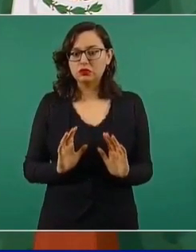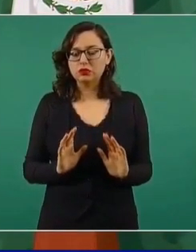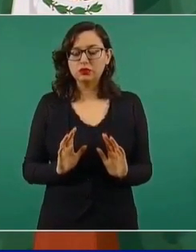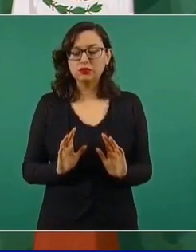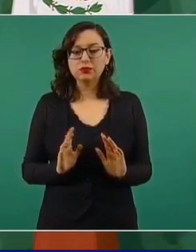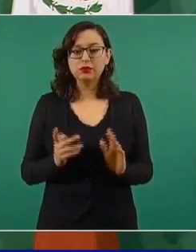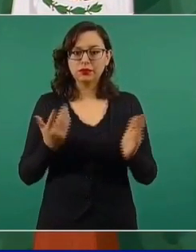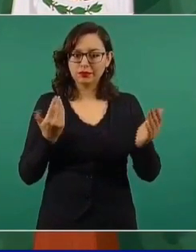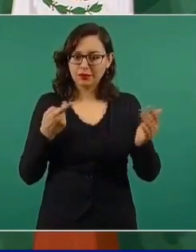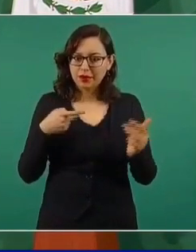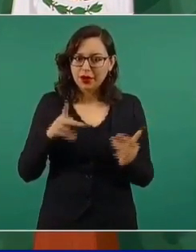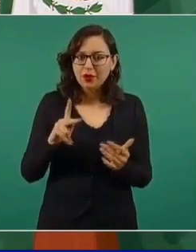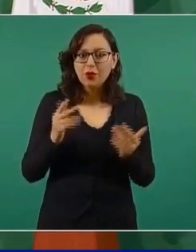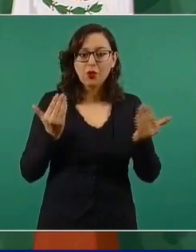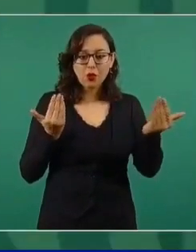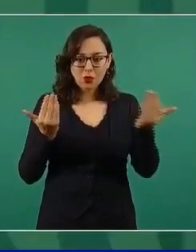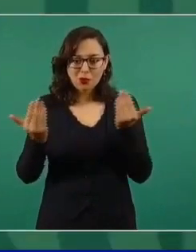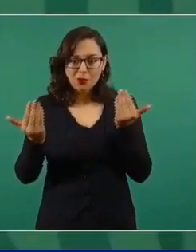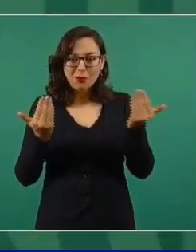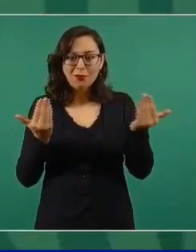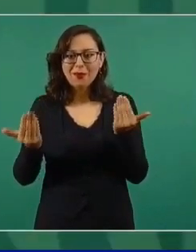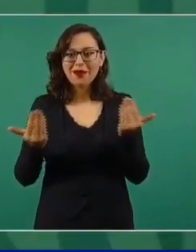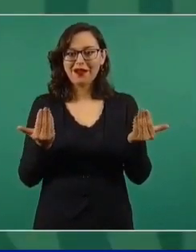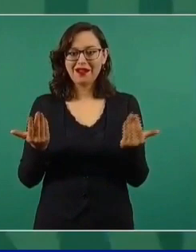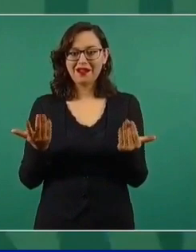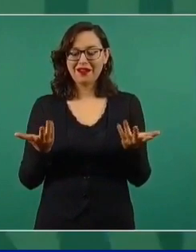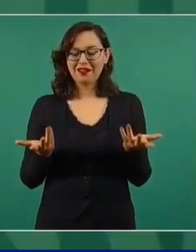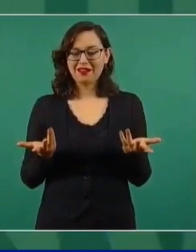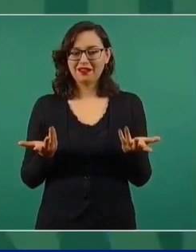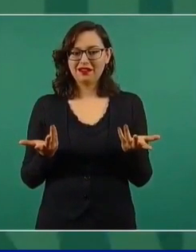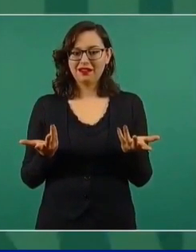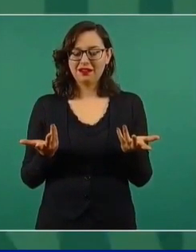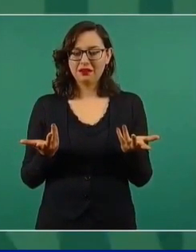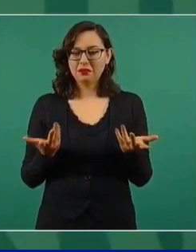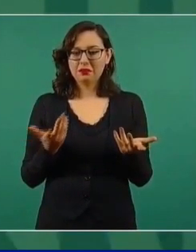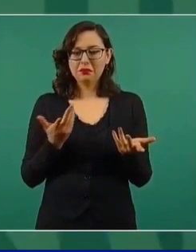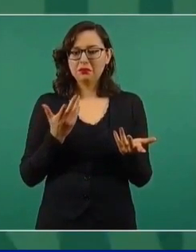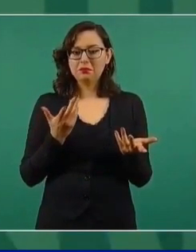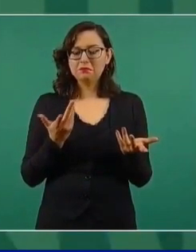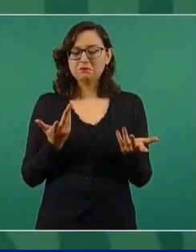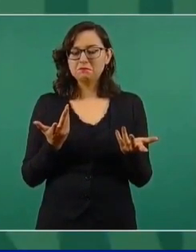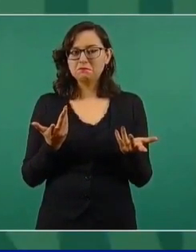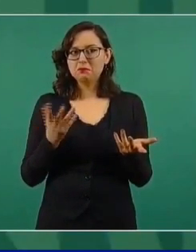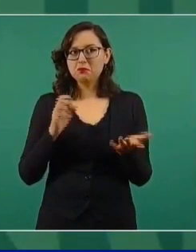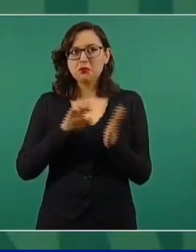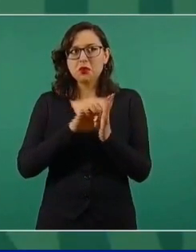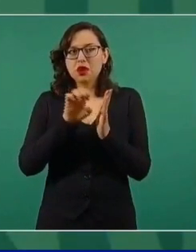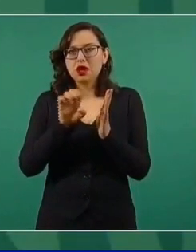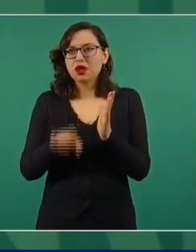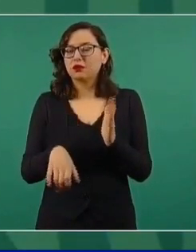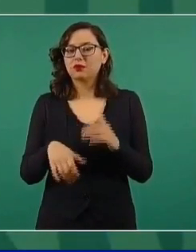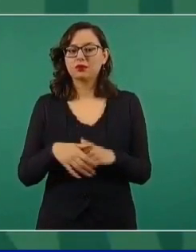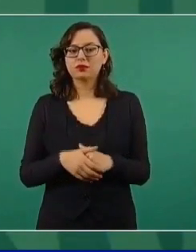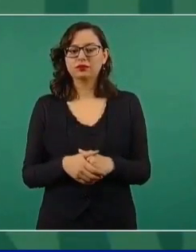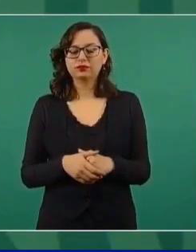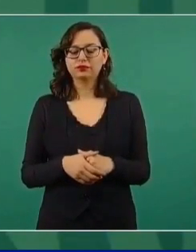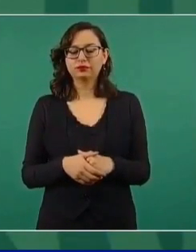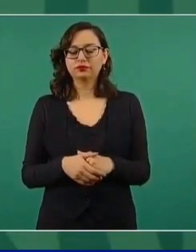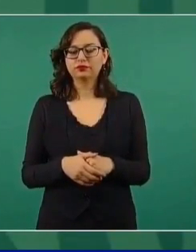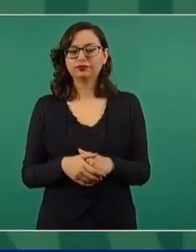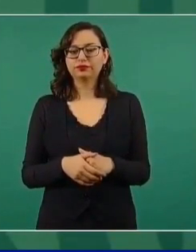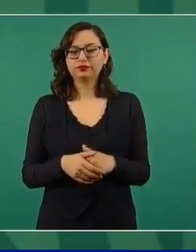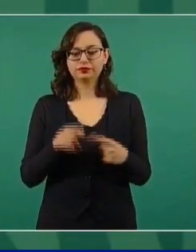vean las trayectorias de Pablo Gómez